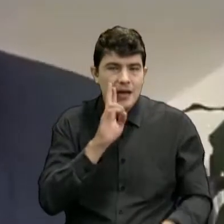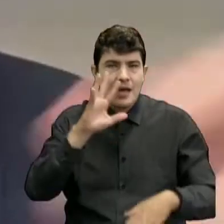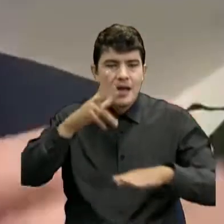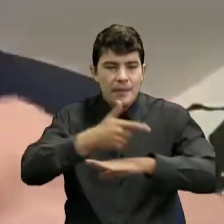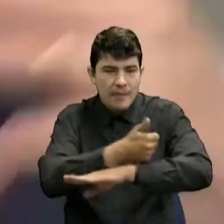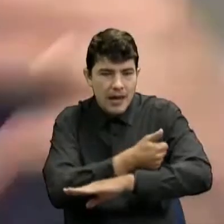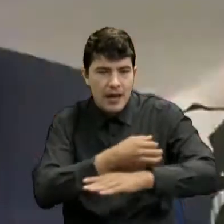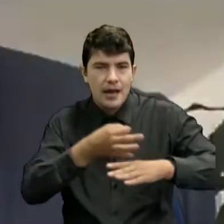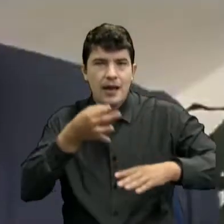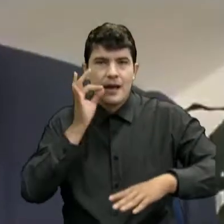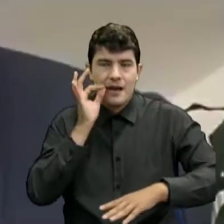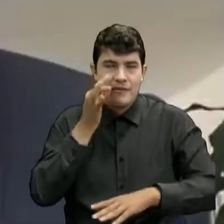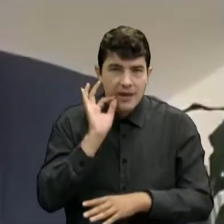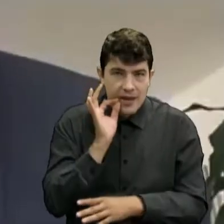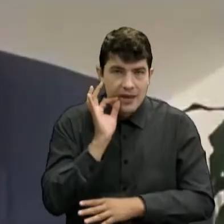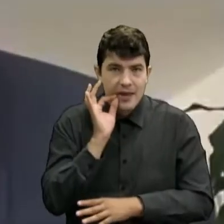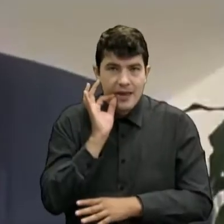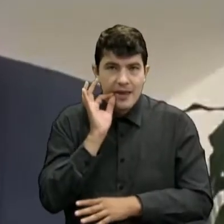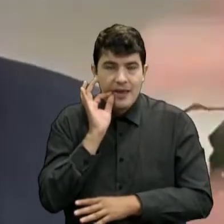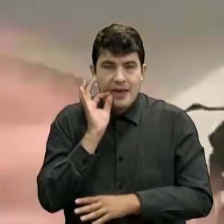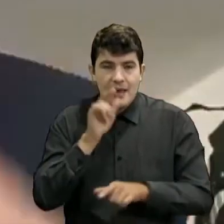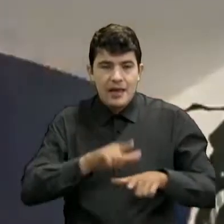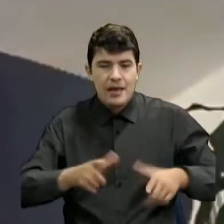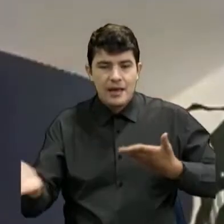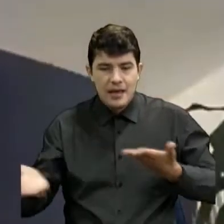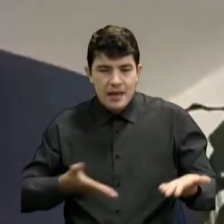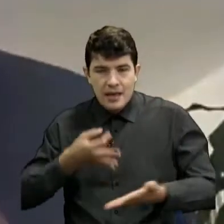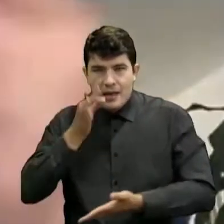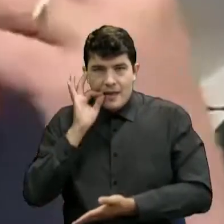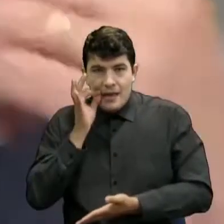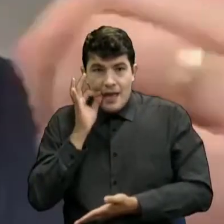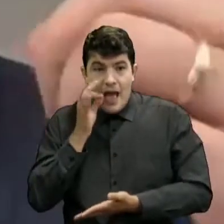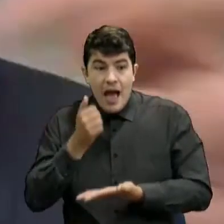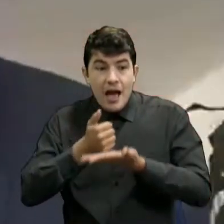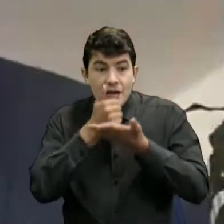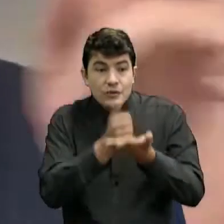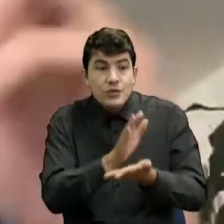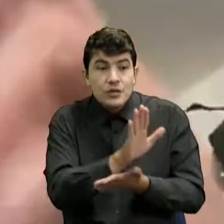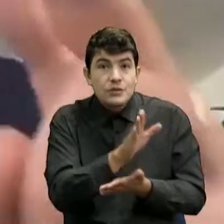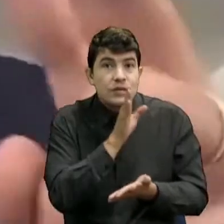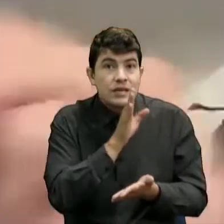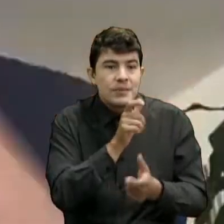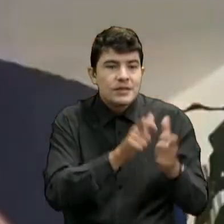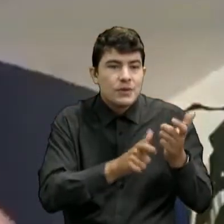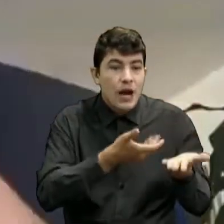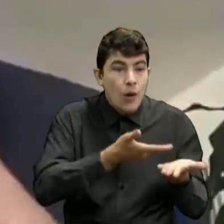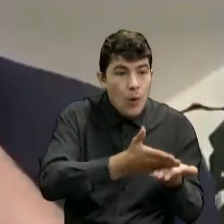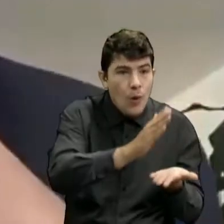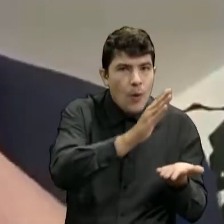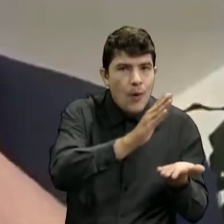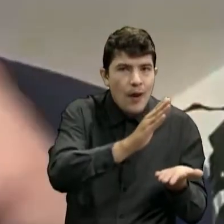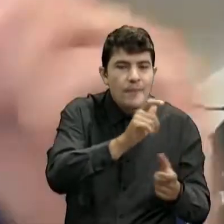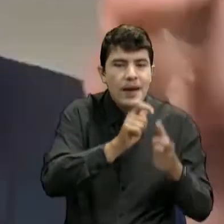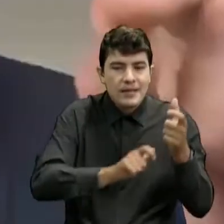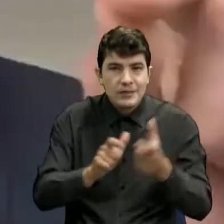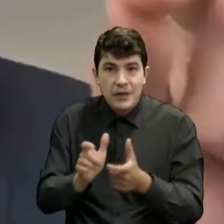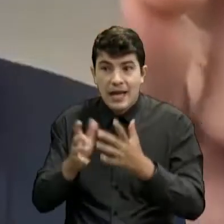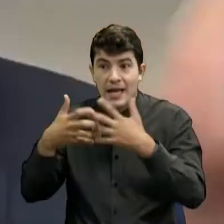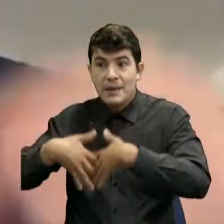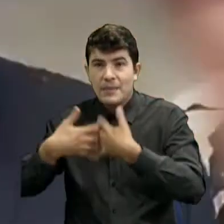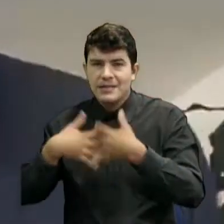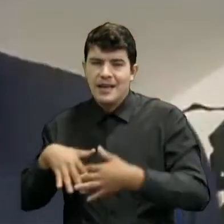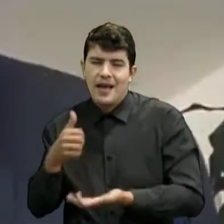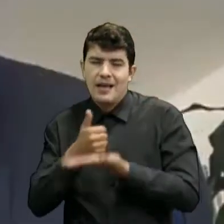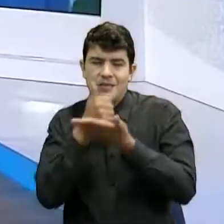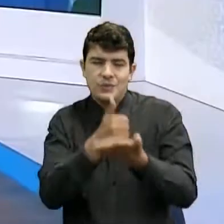cafeterías, cafeterías de autoservicio. Le va a ayudar al consumidor, pero también le va a ayudar al empresario.